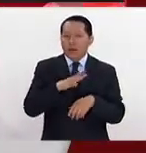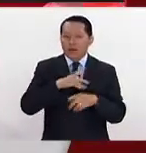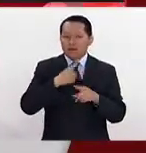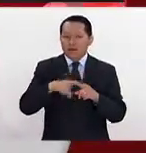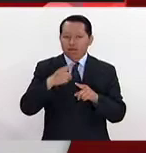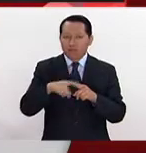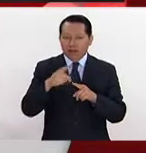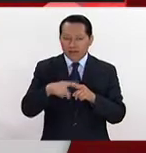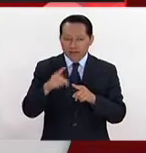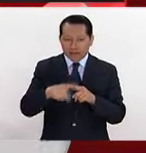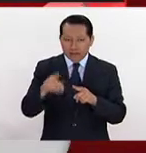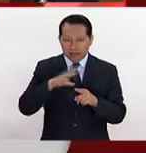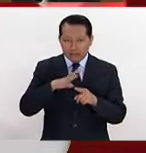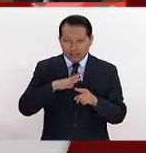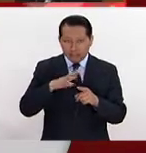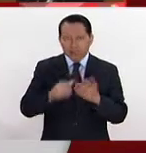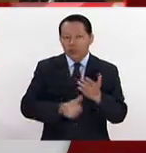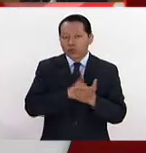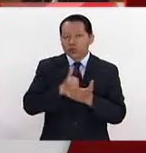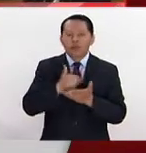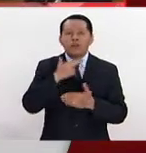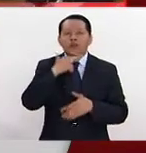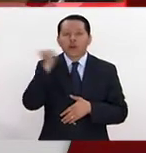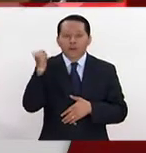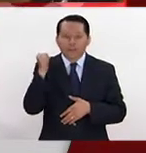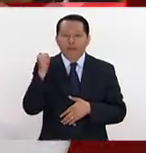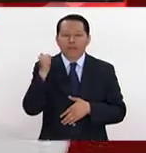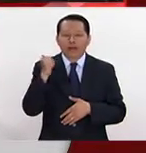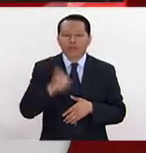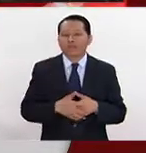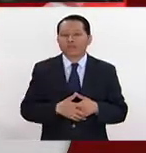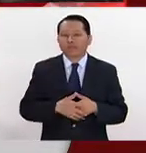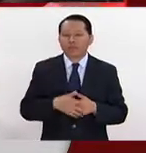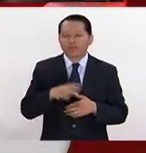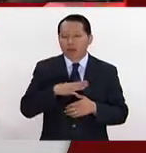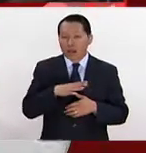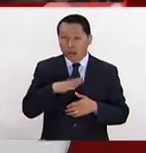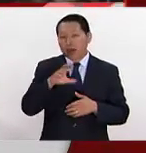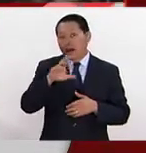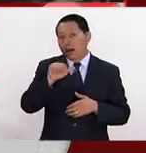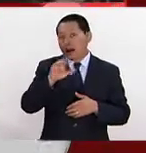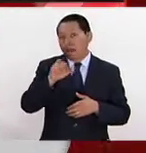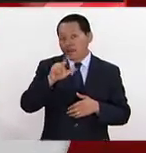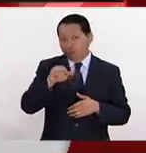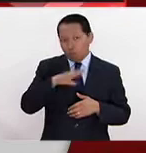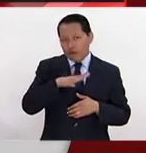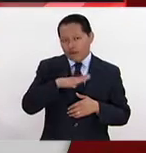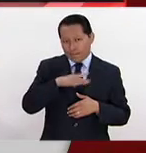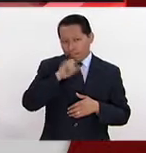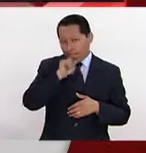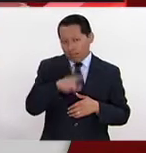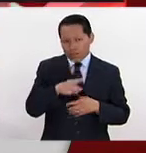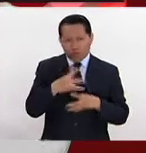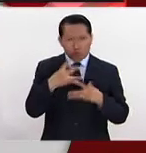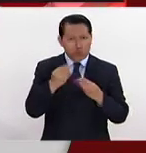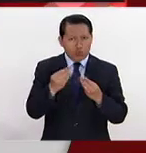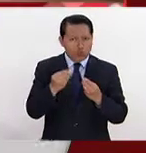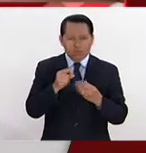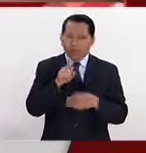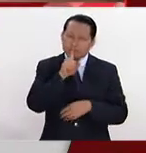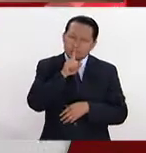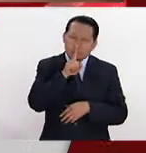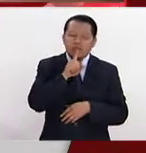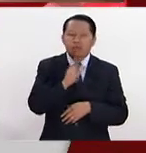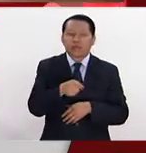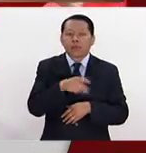capitolinos de la ciudad de Roma, las obras de Caraballo en el mundo no son tantas, hay según